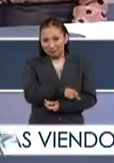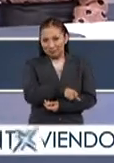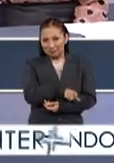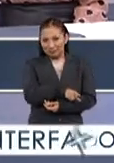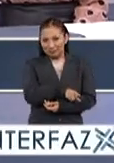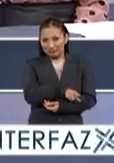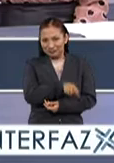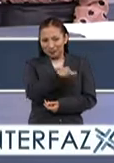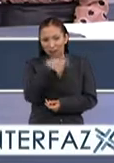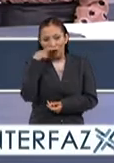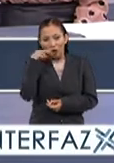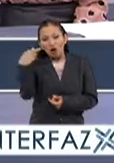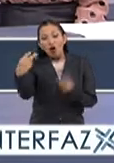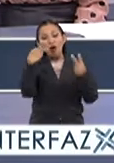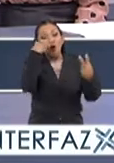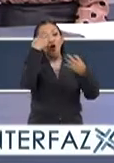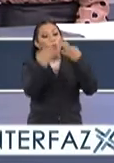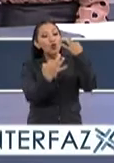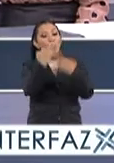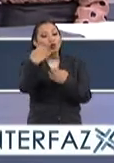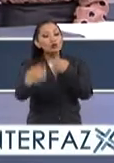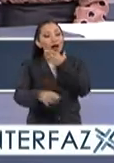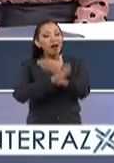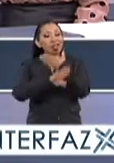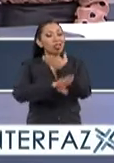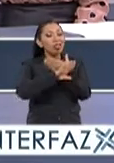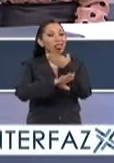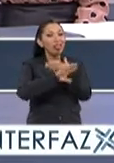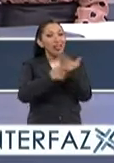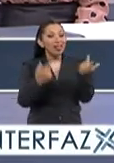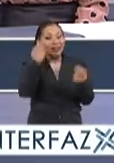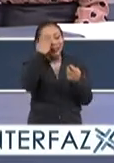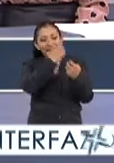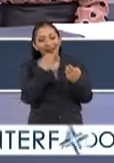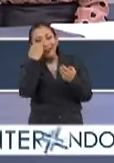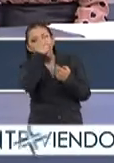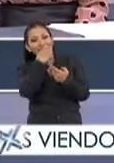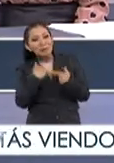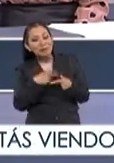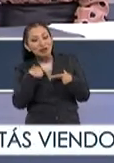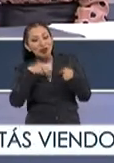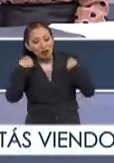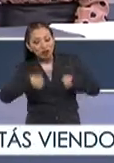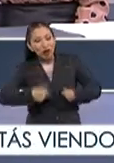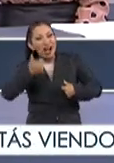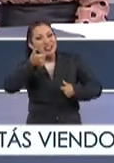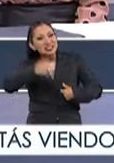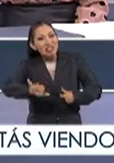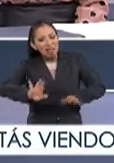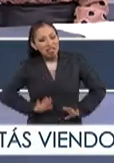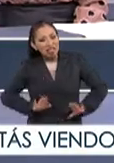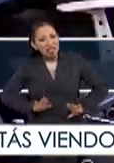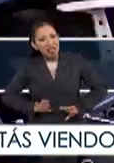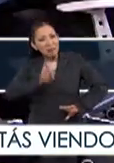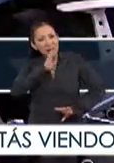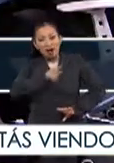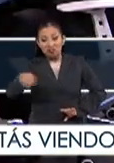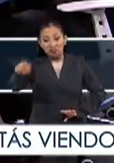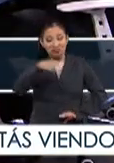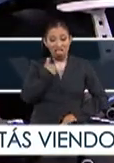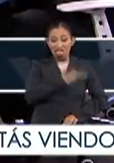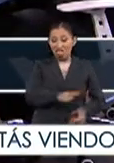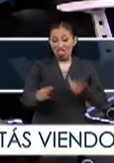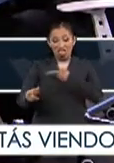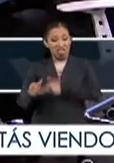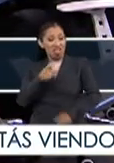ver desde otra perspectiva cómo me juzgan otras personas y cómo son juzgadas las personas por tener este tipo de actitudes frente a una sociedad,